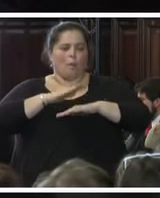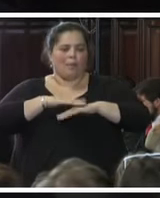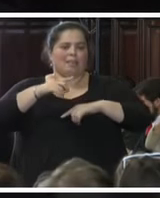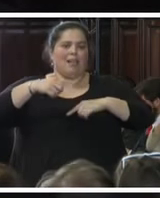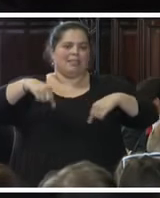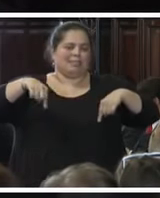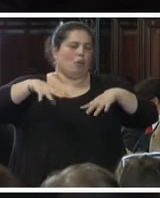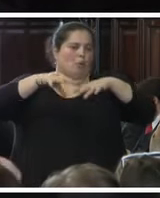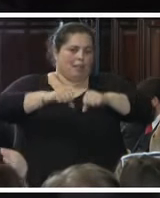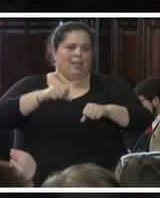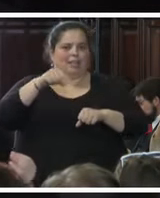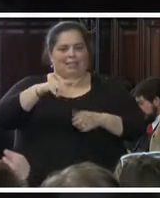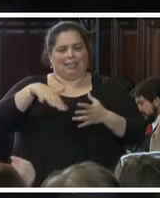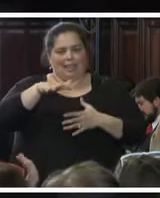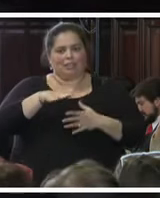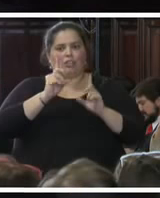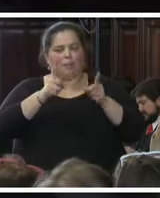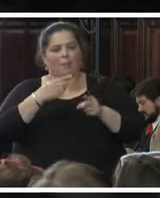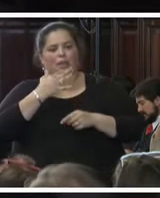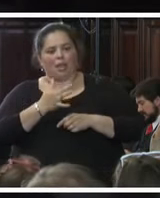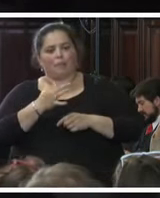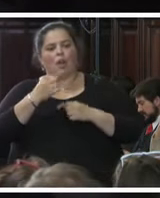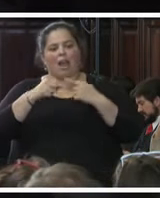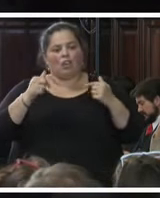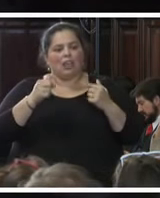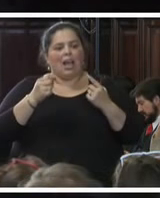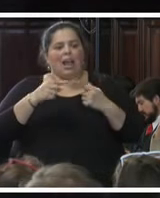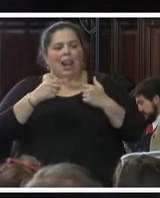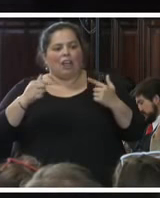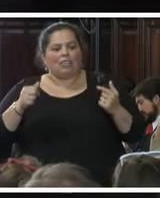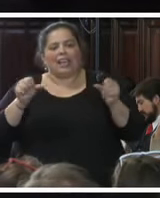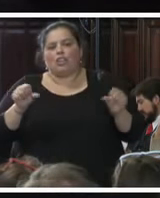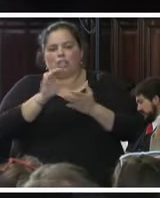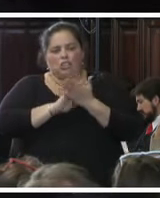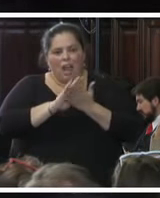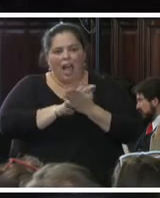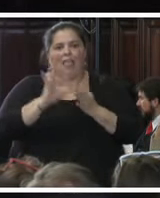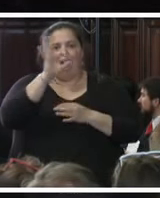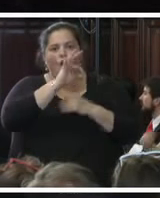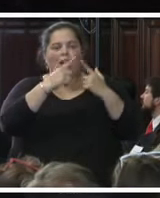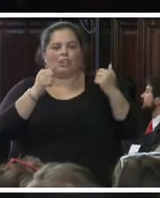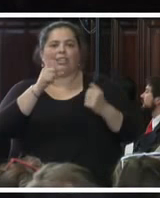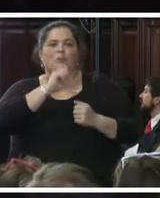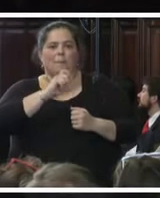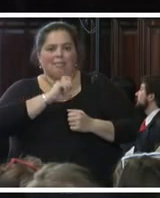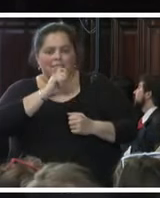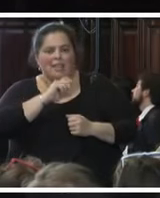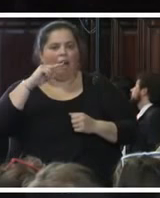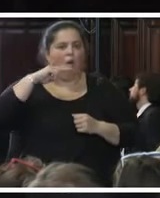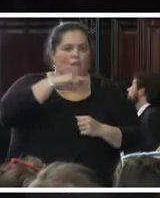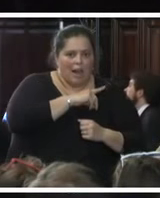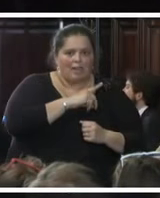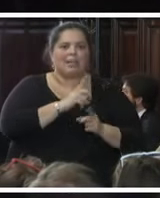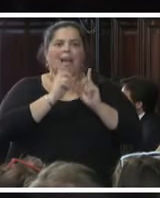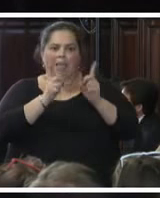omisiones, las falsedades, las obstrucciones y cualquier otro tipo de conducta que pueda ser anómala en relación a los